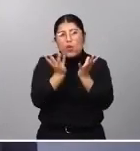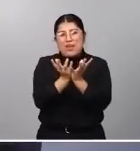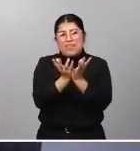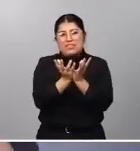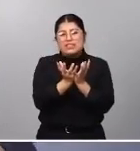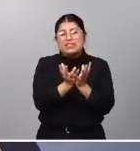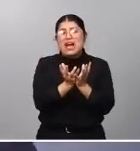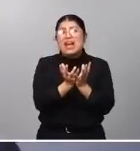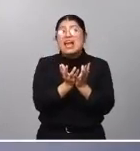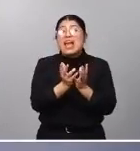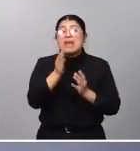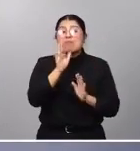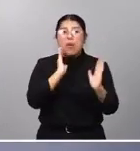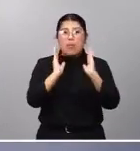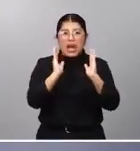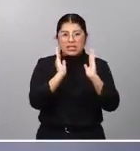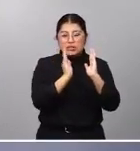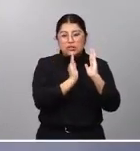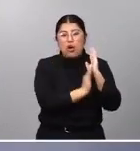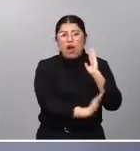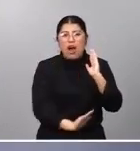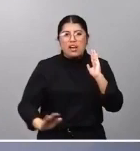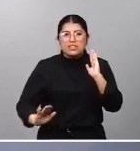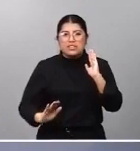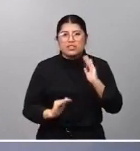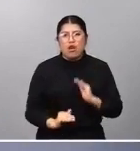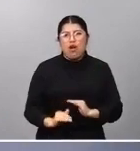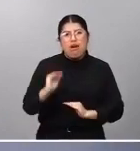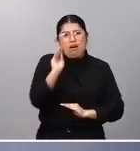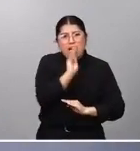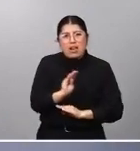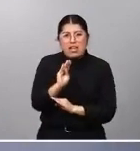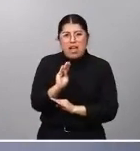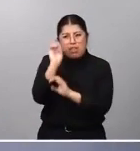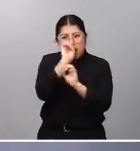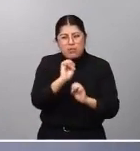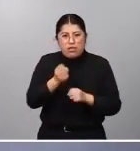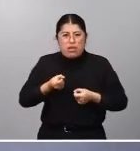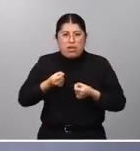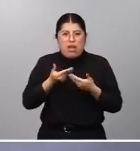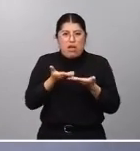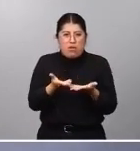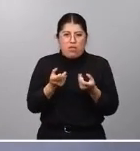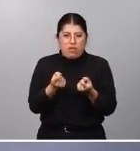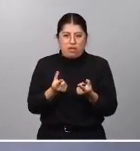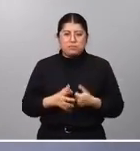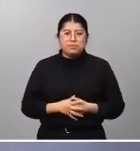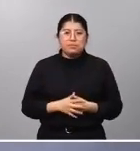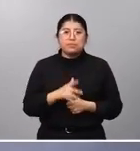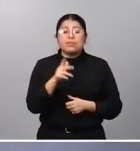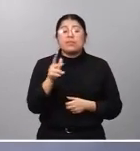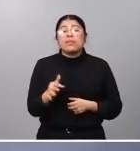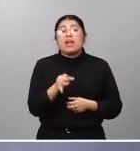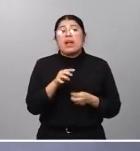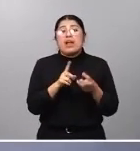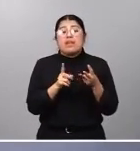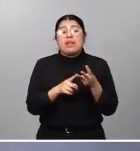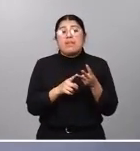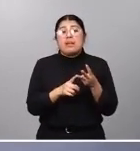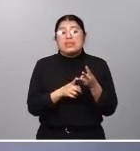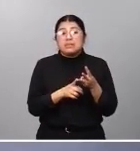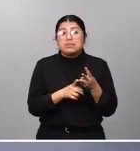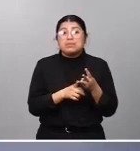crianza es un primer paso para ampliaciones venideras. Además, la ley recoge la ampliación de los permisos de